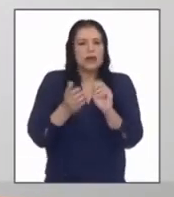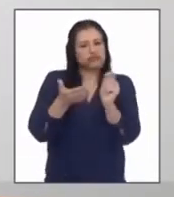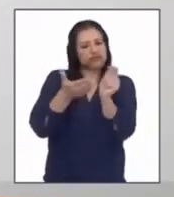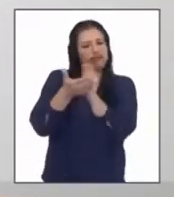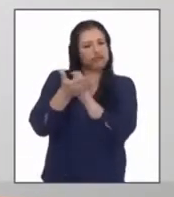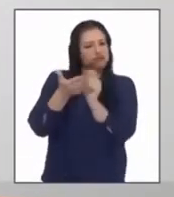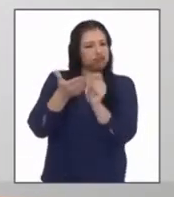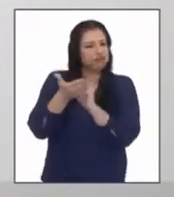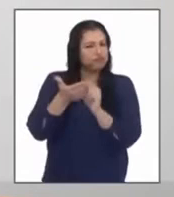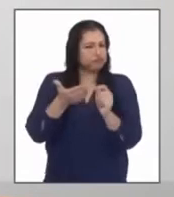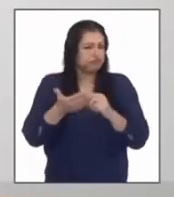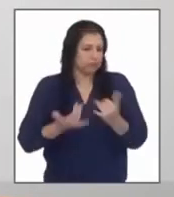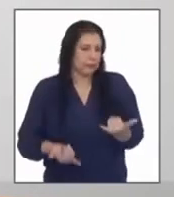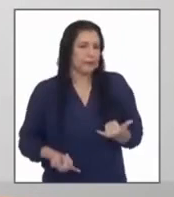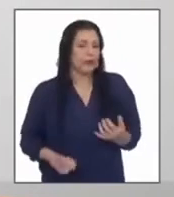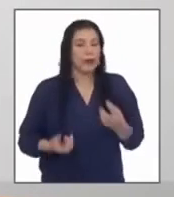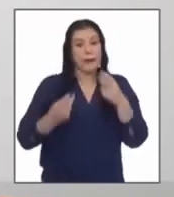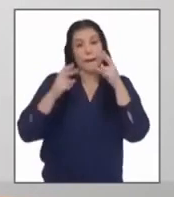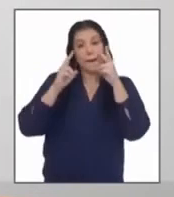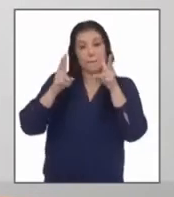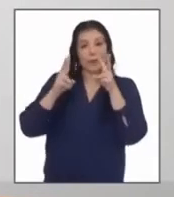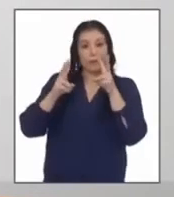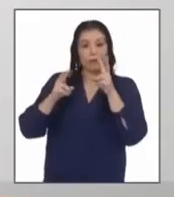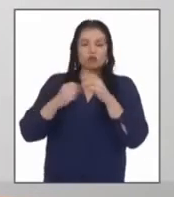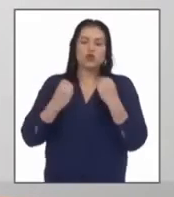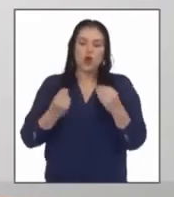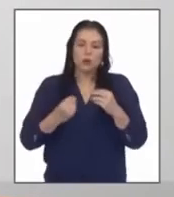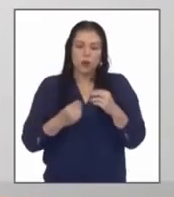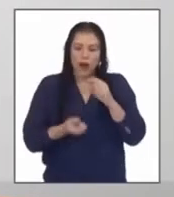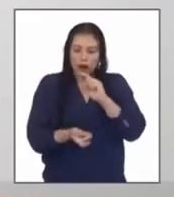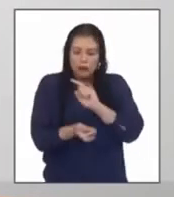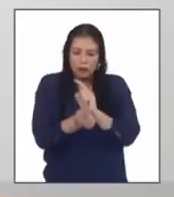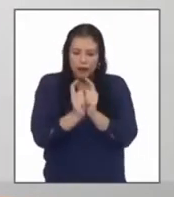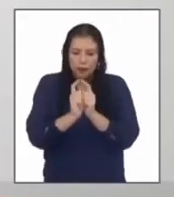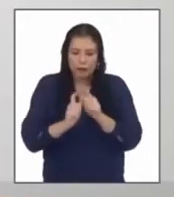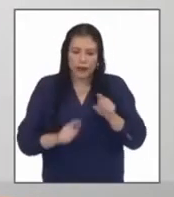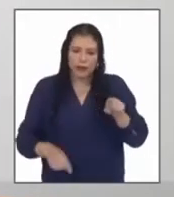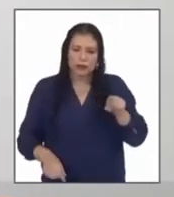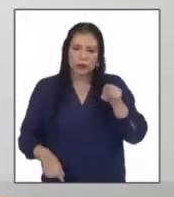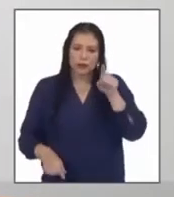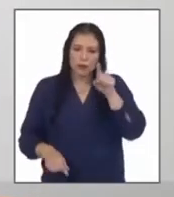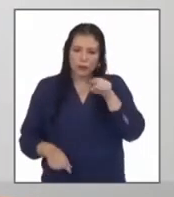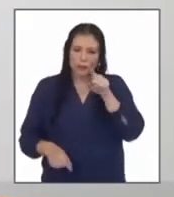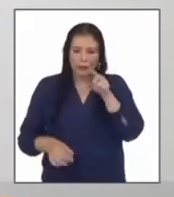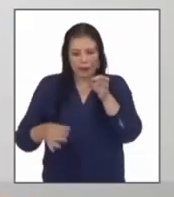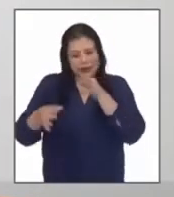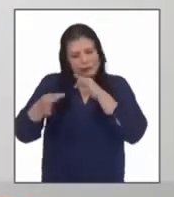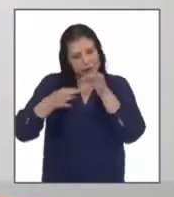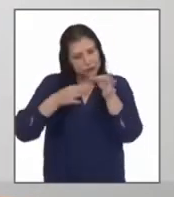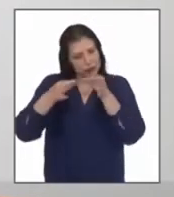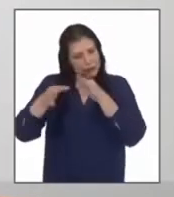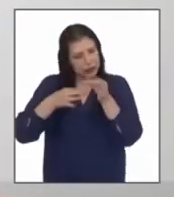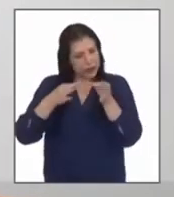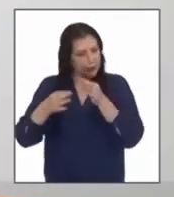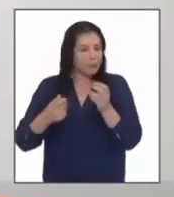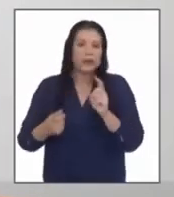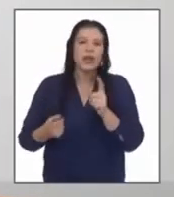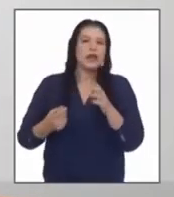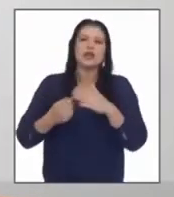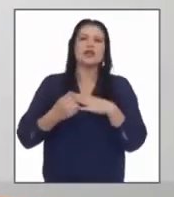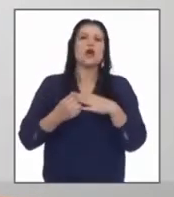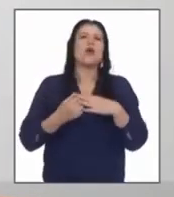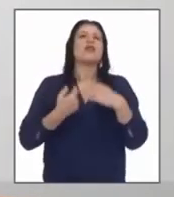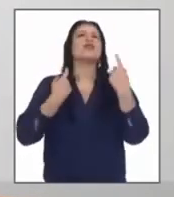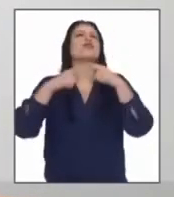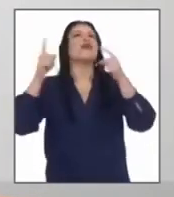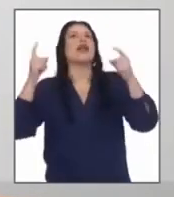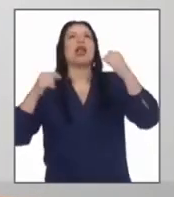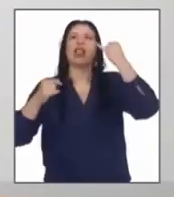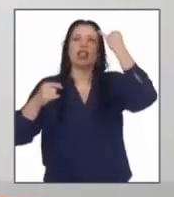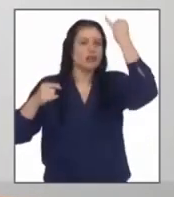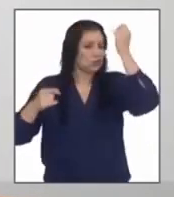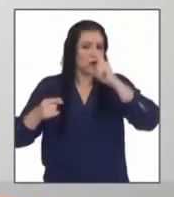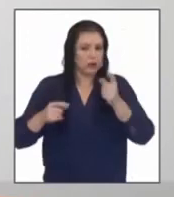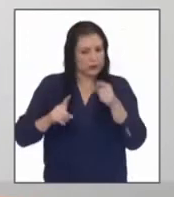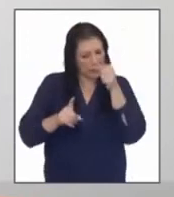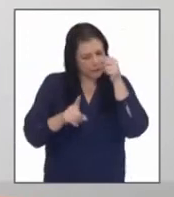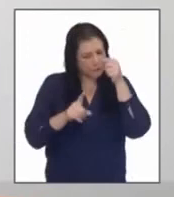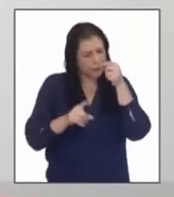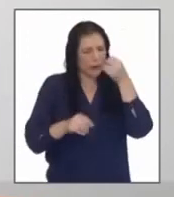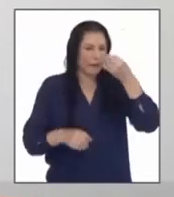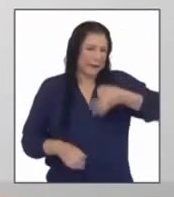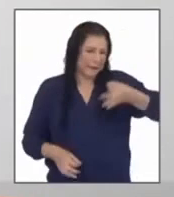texto vemos una línea evolutiva en lo que se va describiendo sin alejarse de la realidad que se vive